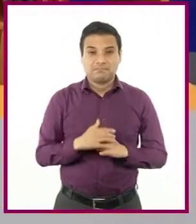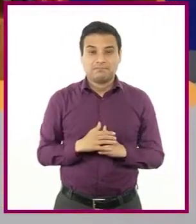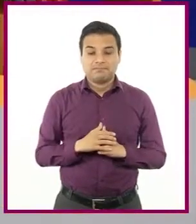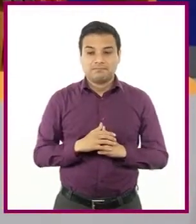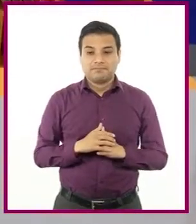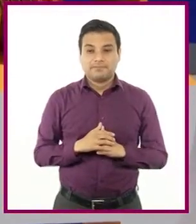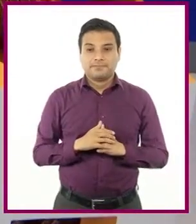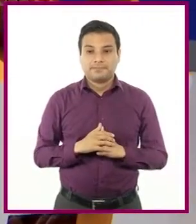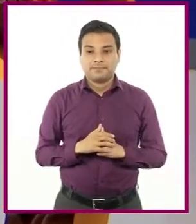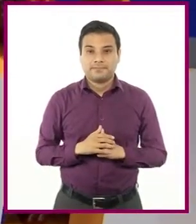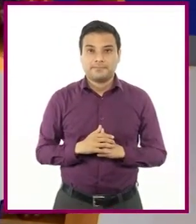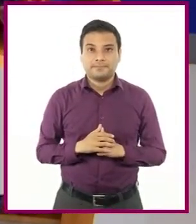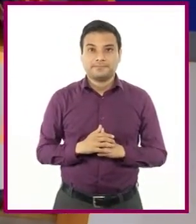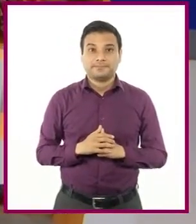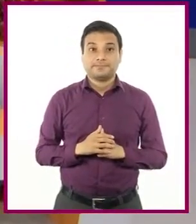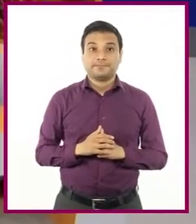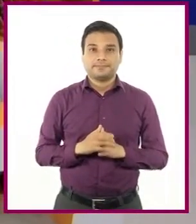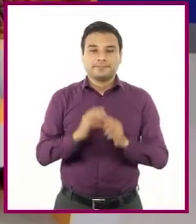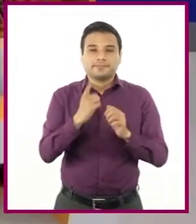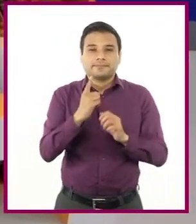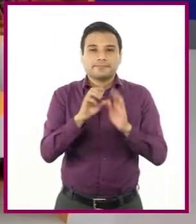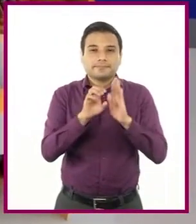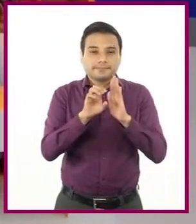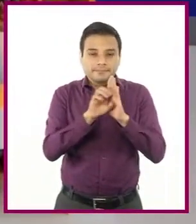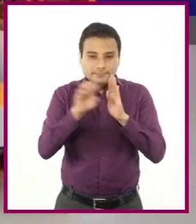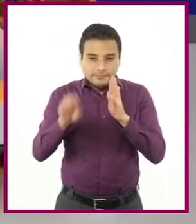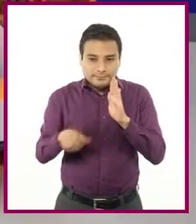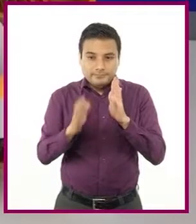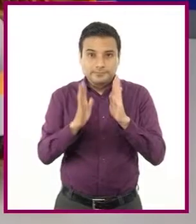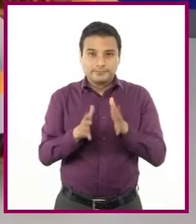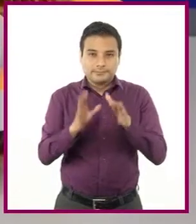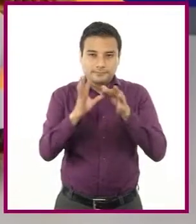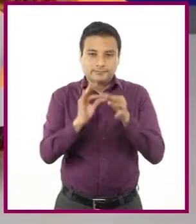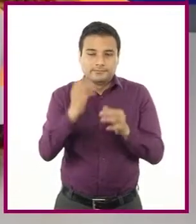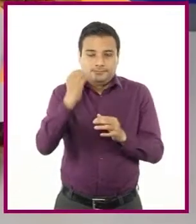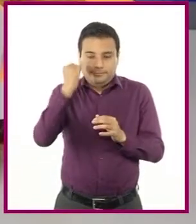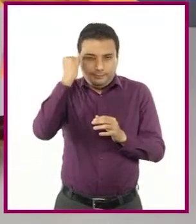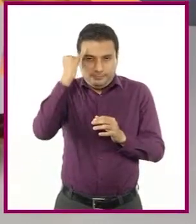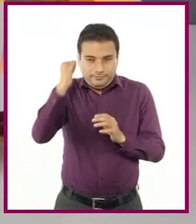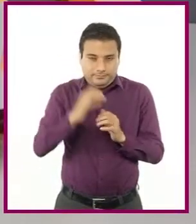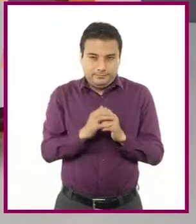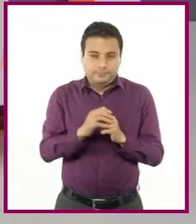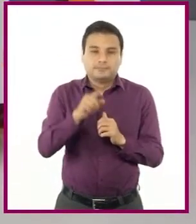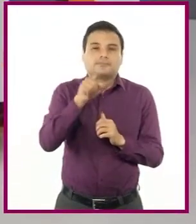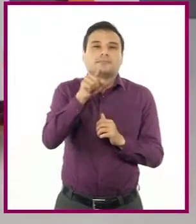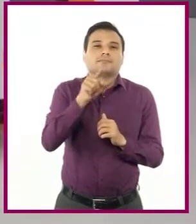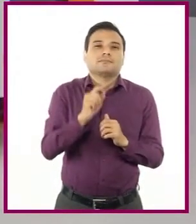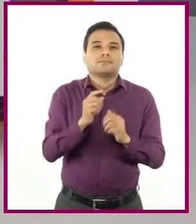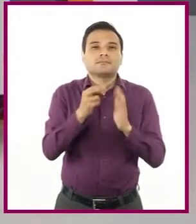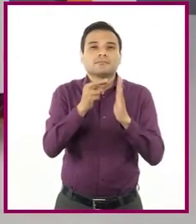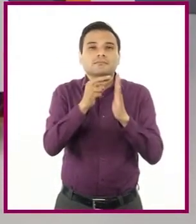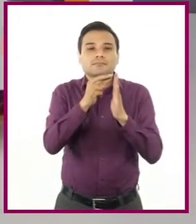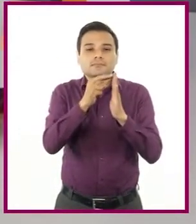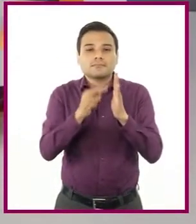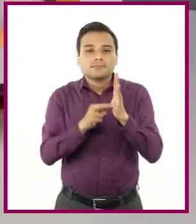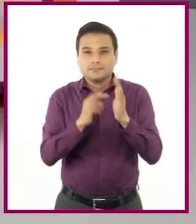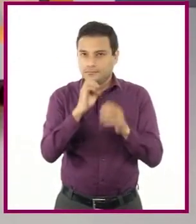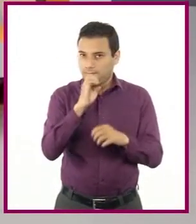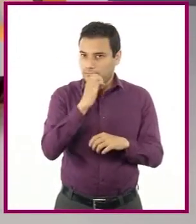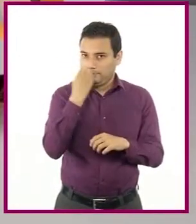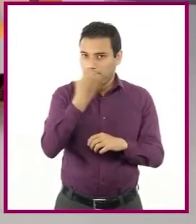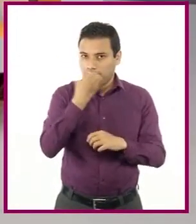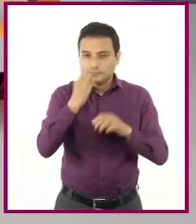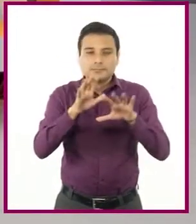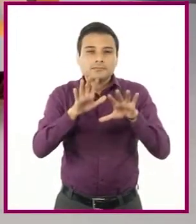Ahora que ya conocen este ejemplo, imaginen que tuvieran que hacer una adaptación para su reglamento escolar sobre un deporte.